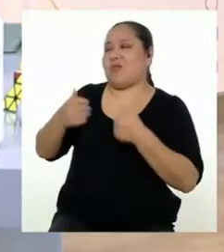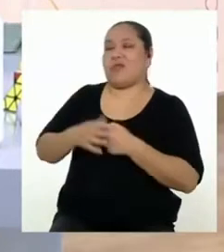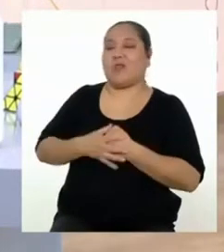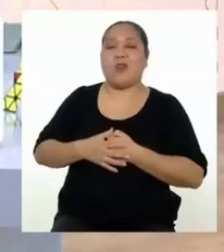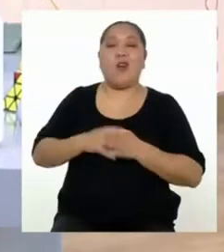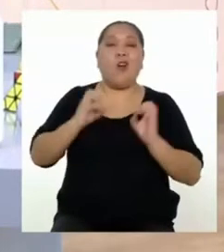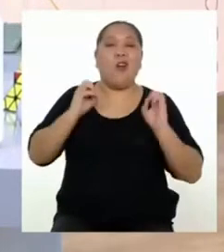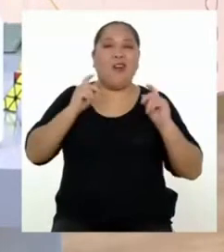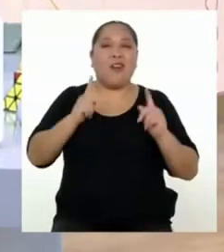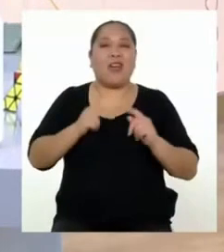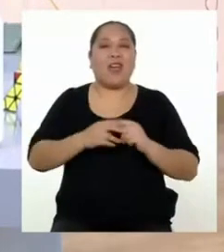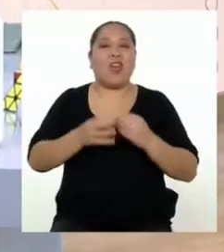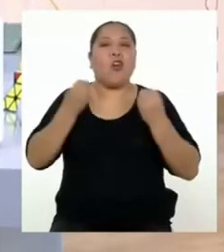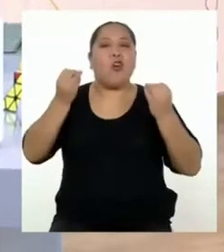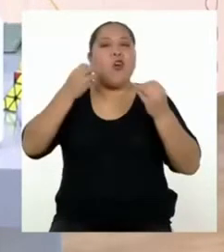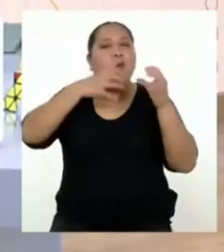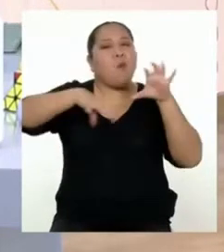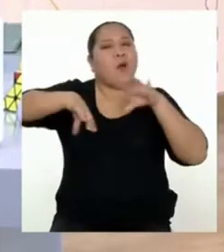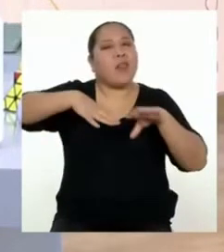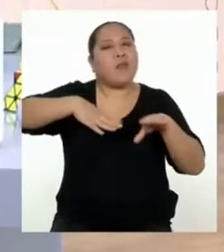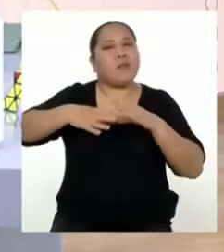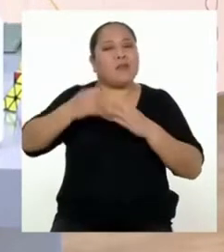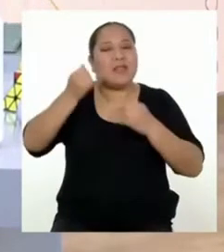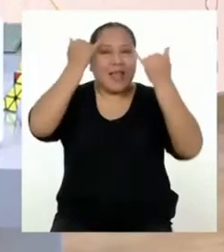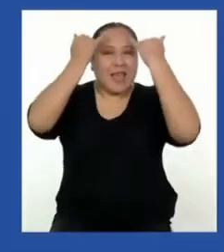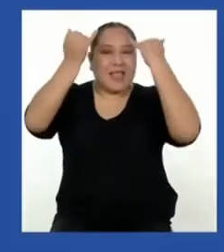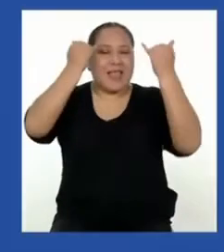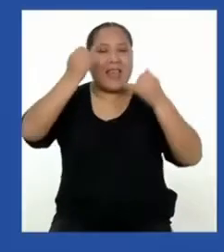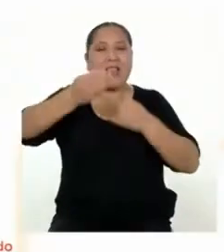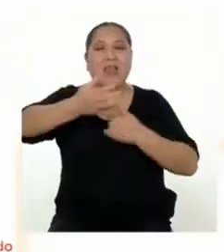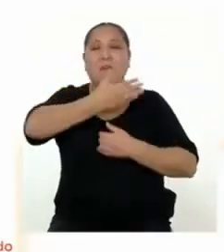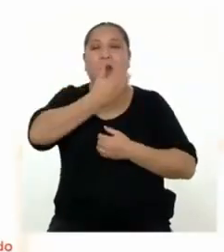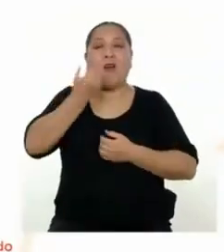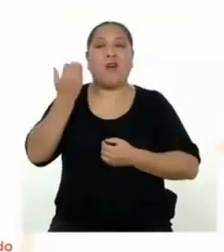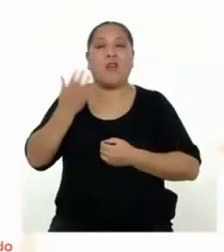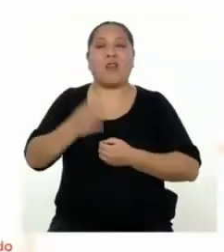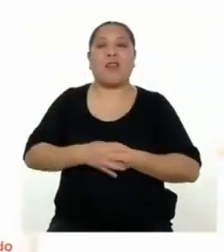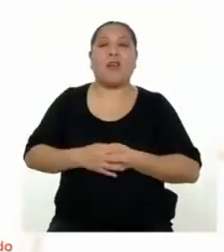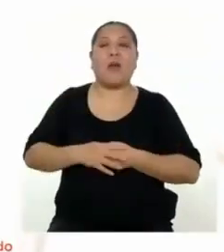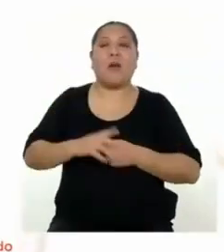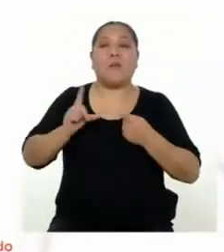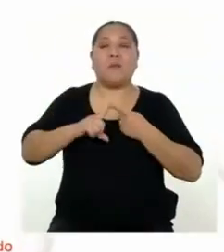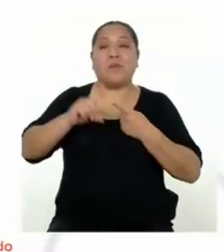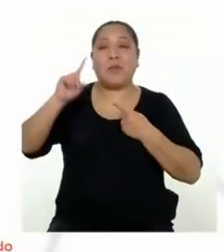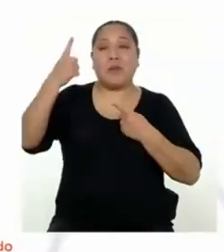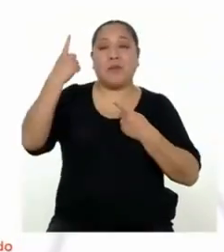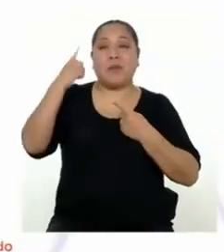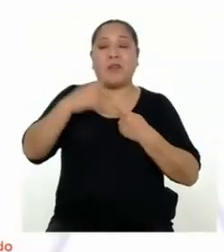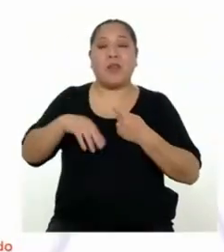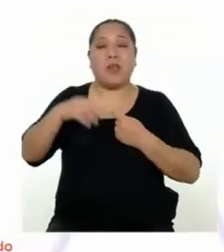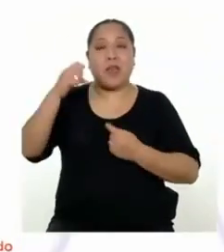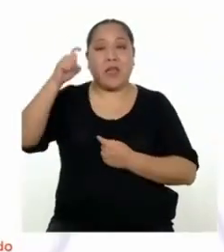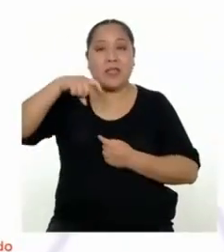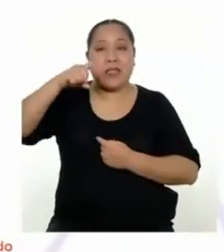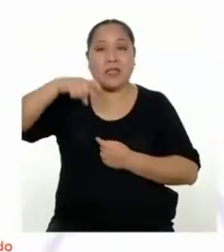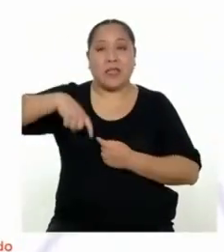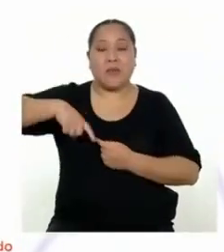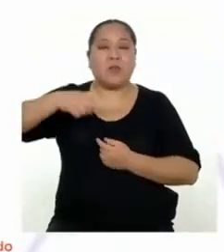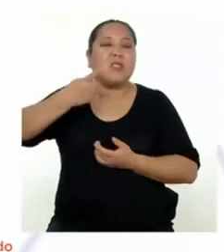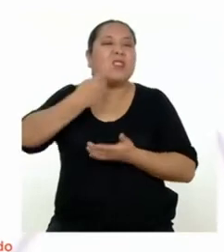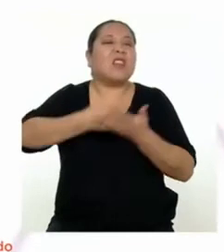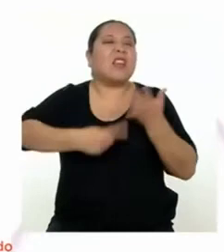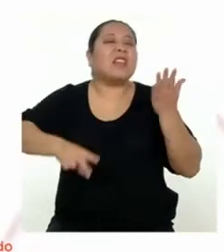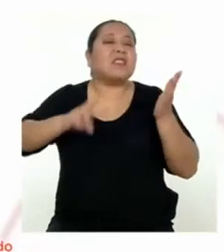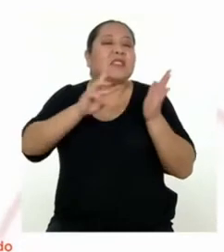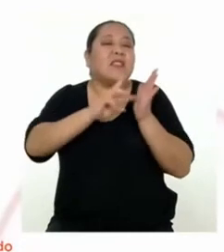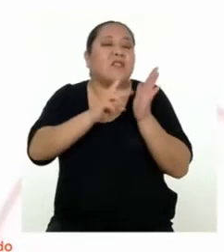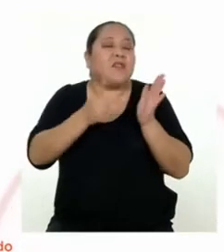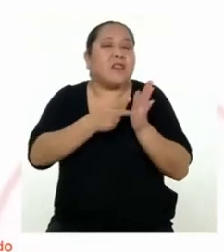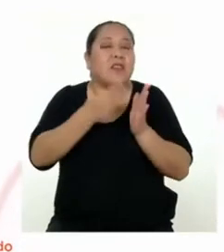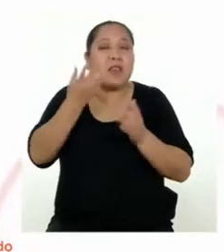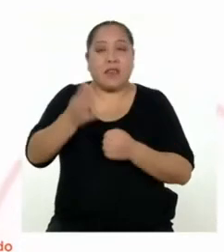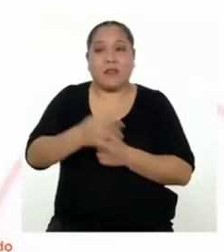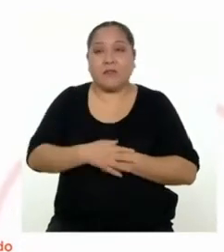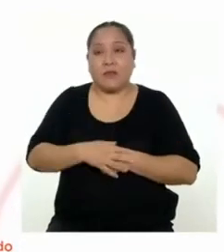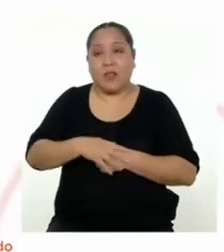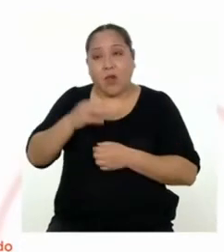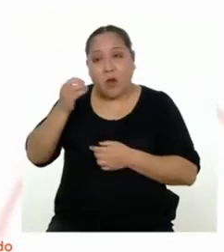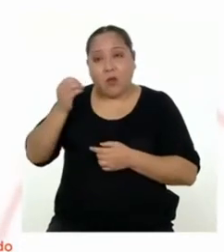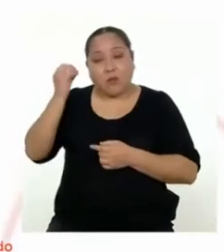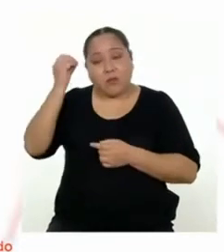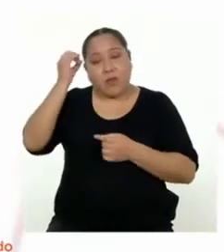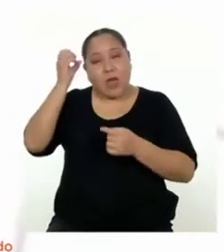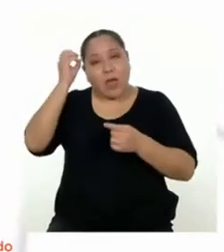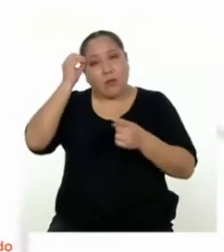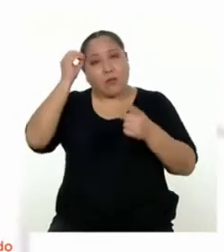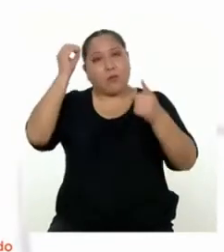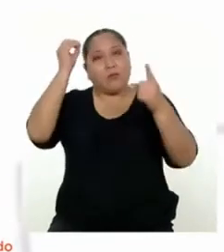Ahora bien, ¿cómo haremos nuestra propuesta de mejora? Primero, hay que enterarnos de qué se trata. Cuando hablamos de